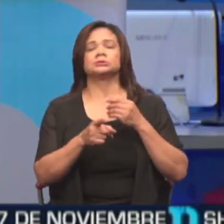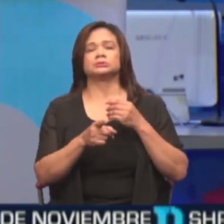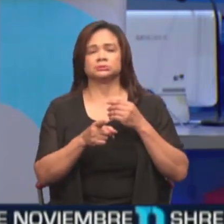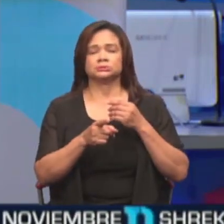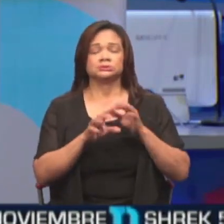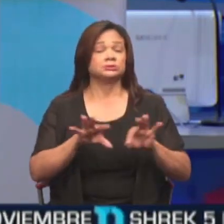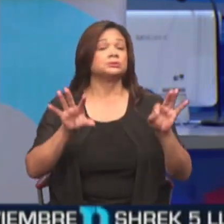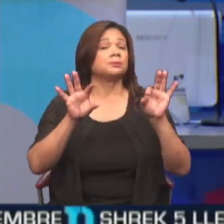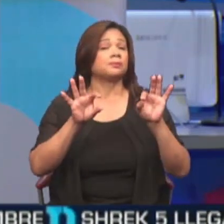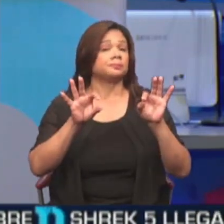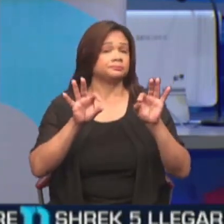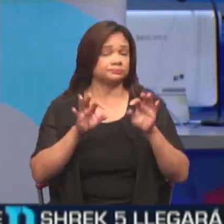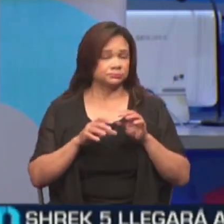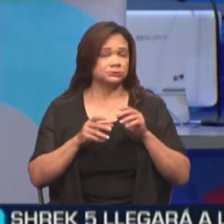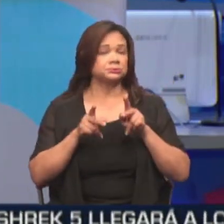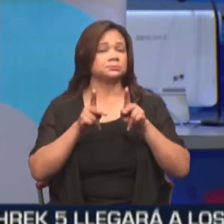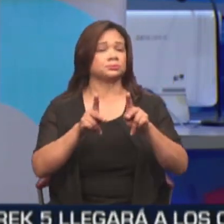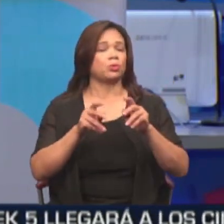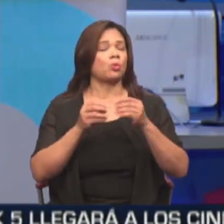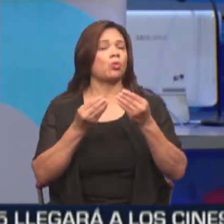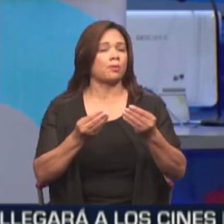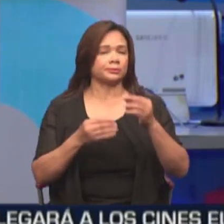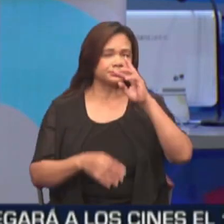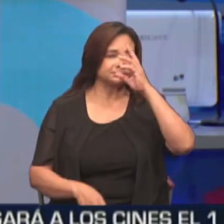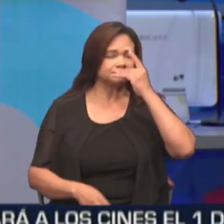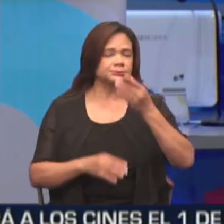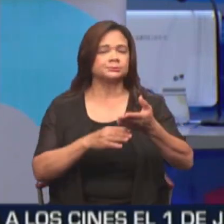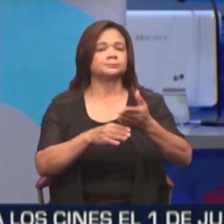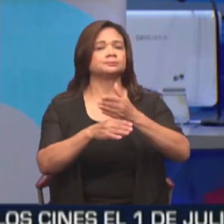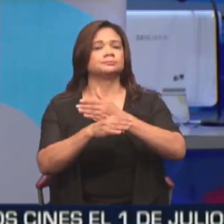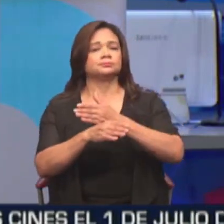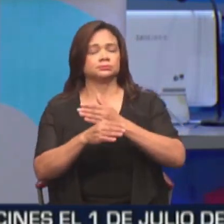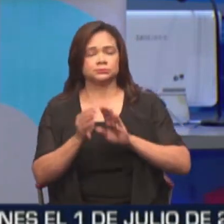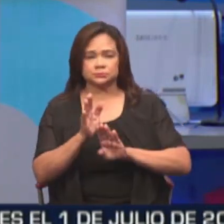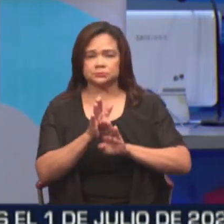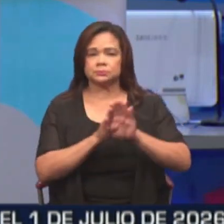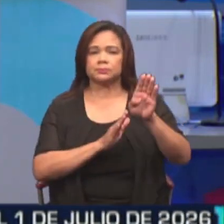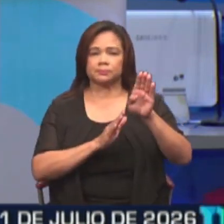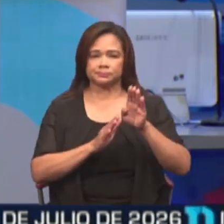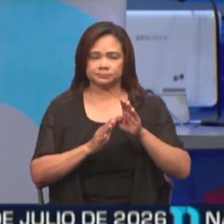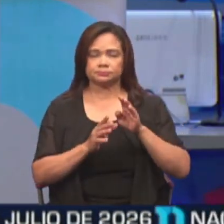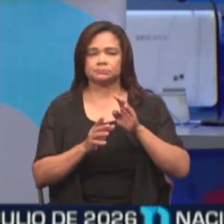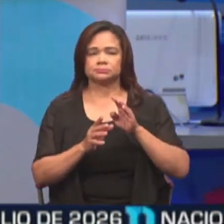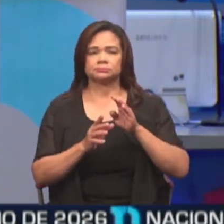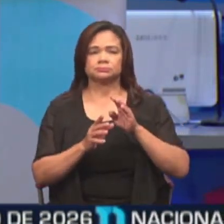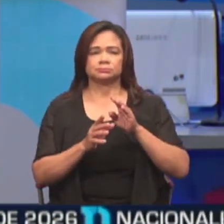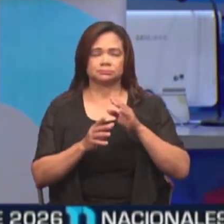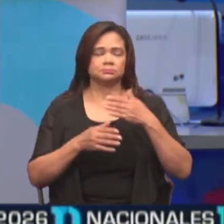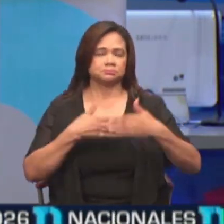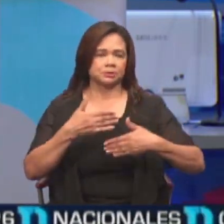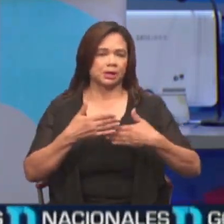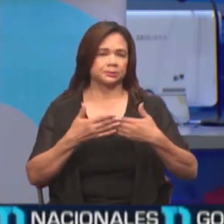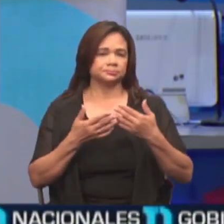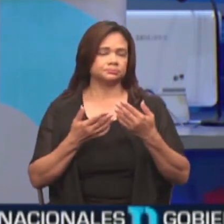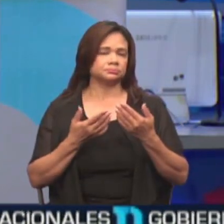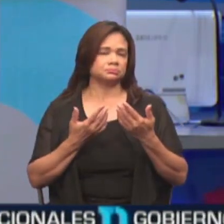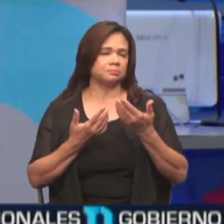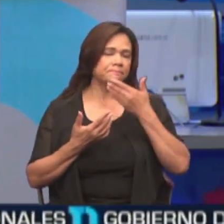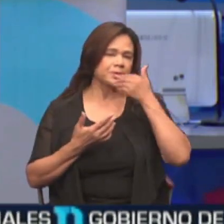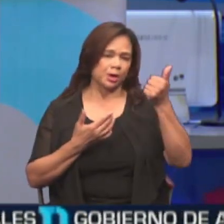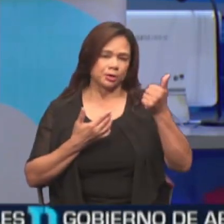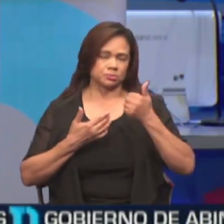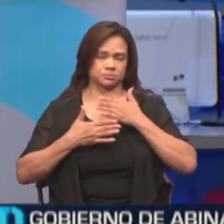relevantes que nos permitan como país avanzar hacia un desarrollo cada vez más humano. Usted